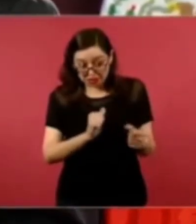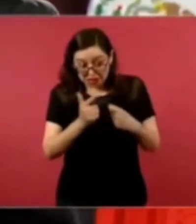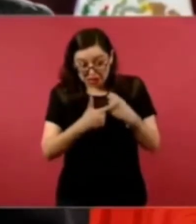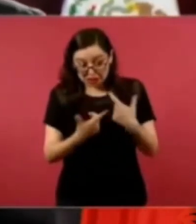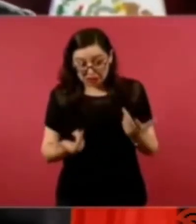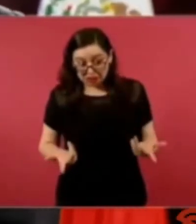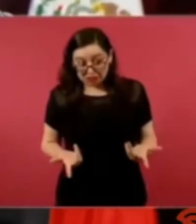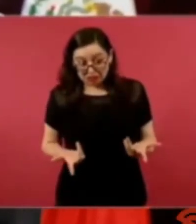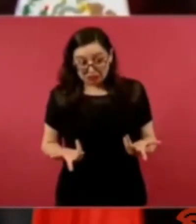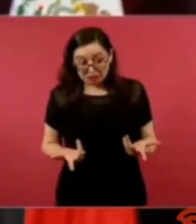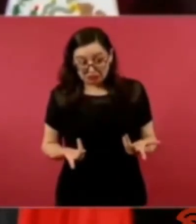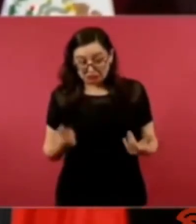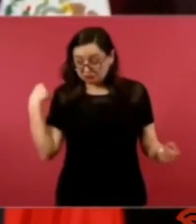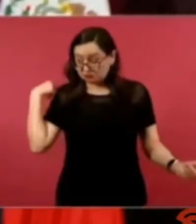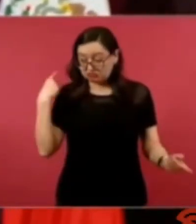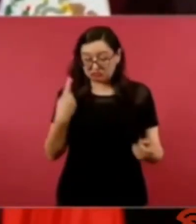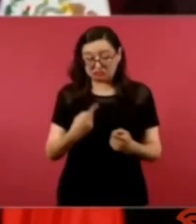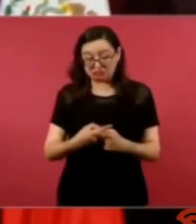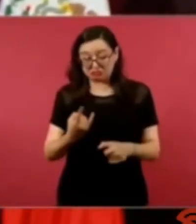que no hayan hecho bien